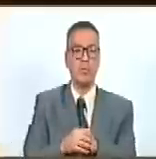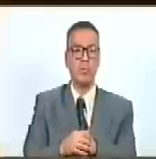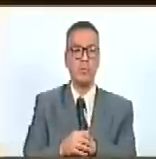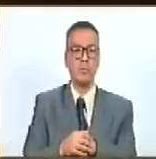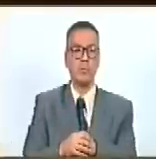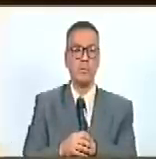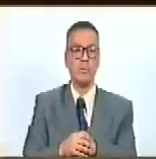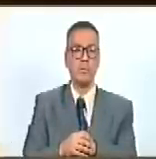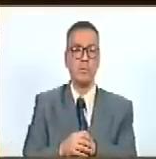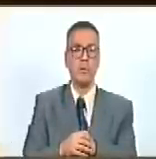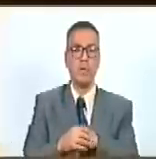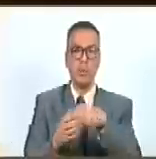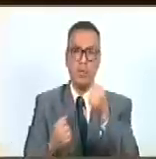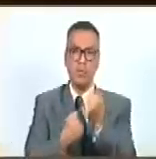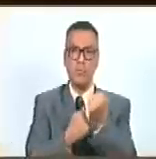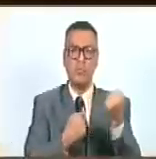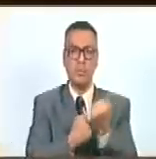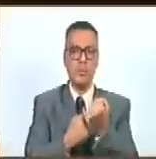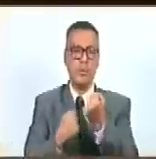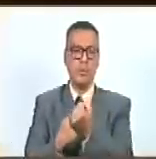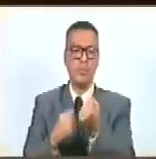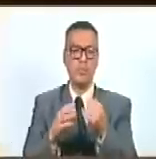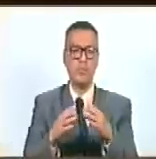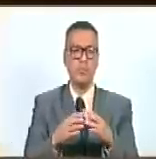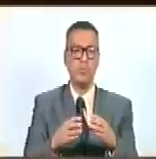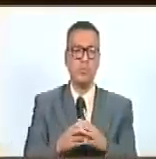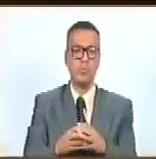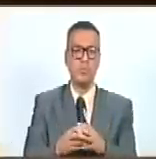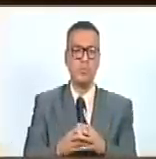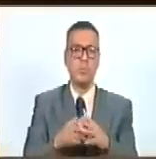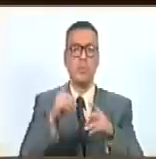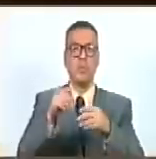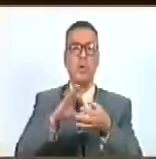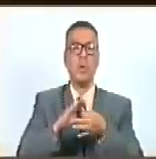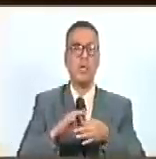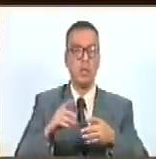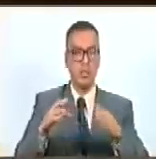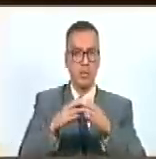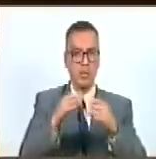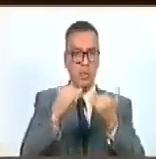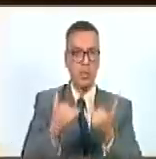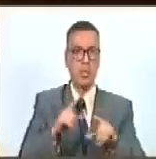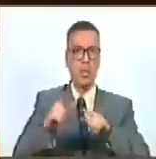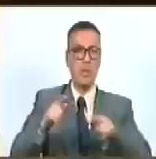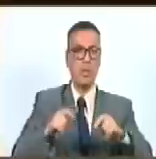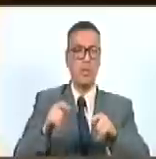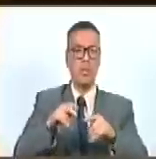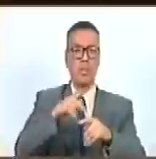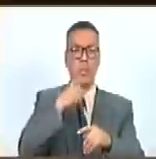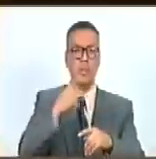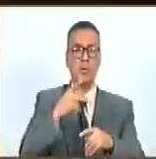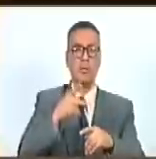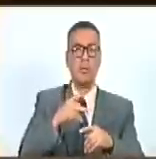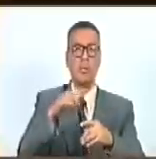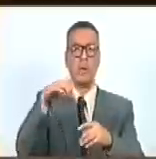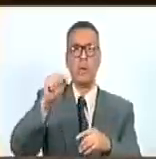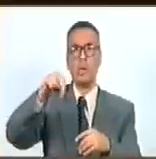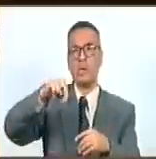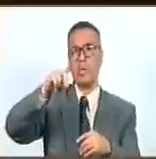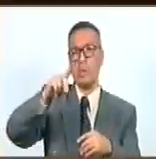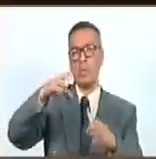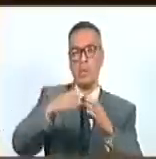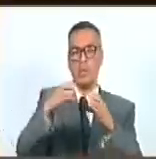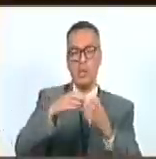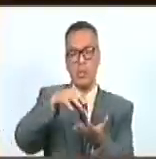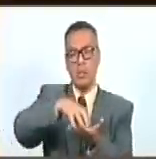apoyo a la comunicación y al acuerdo ya suscrito por el Parlamento Andino, que es una demostración